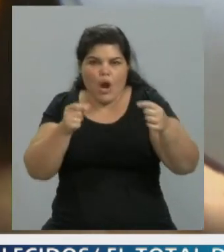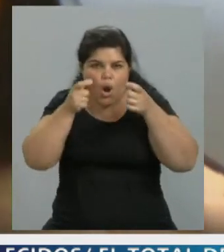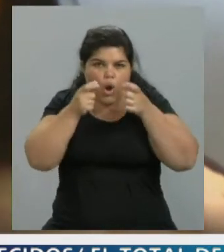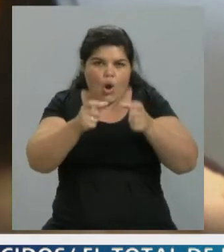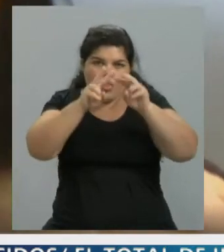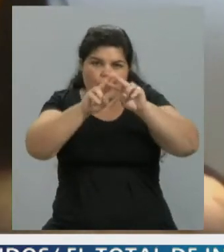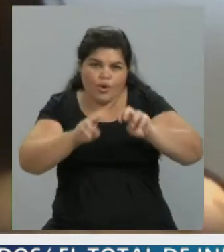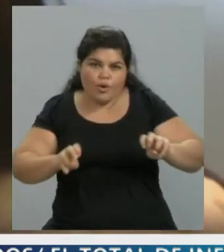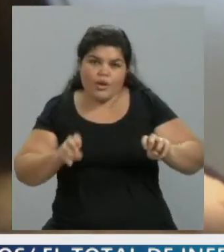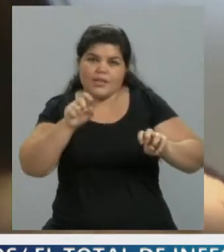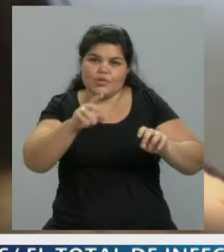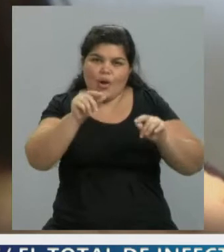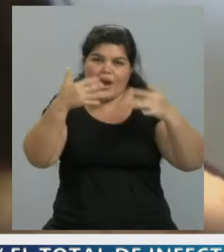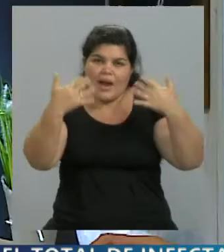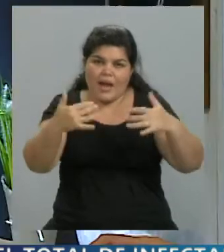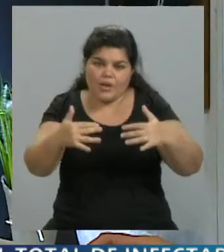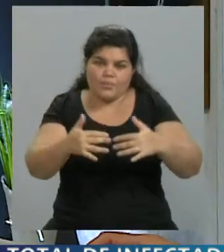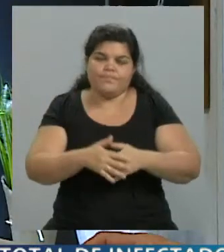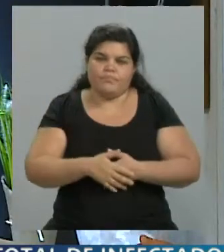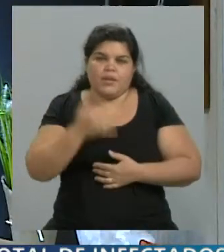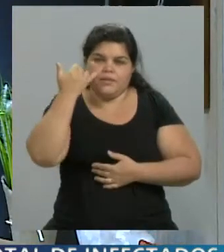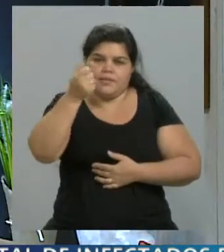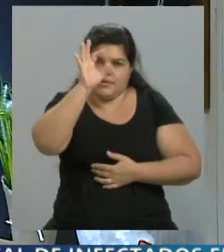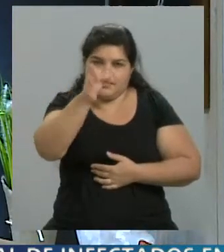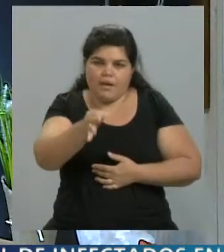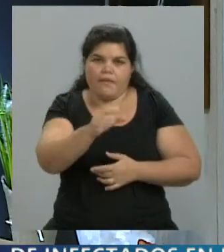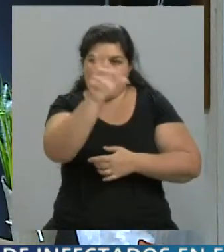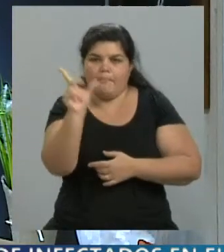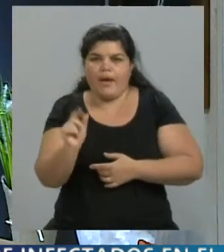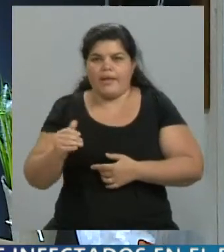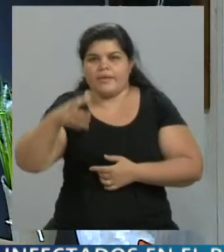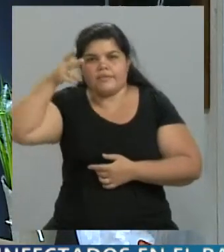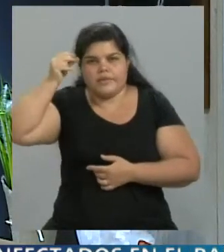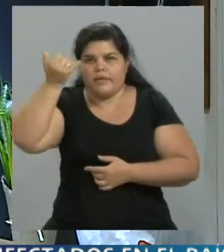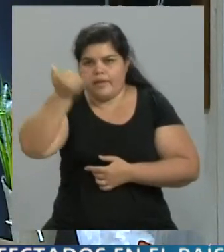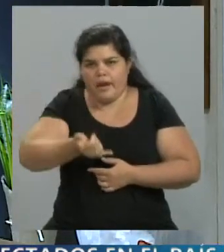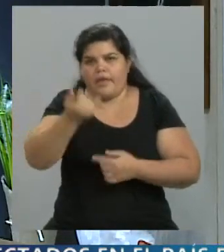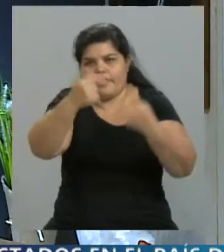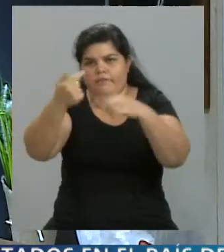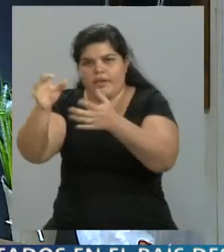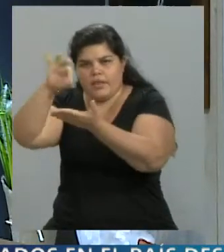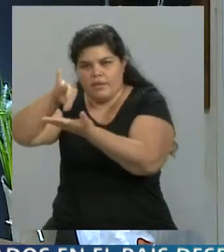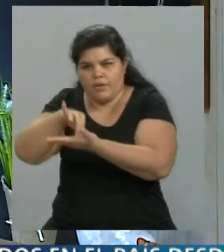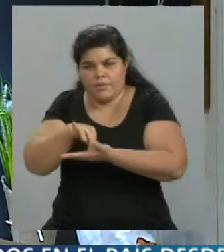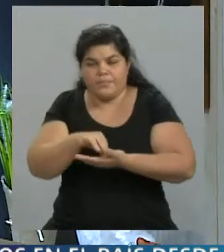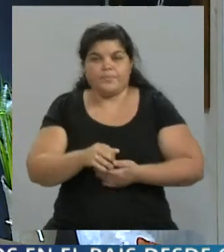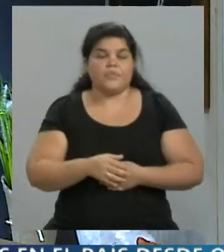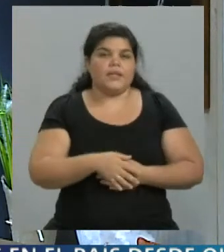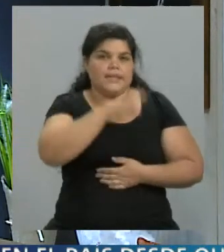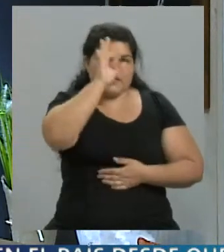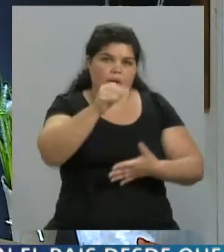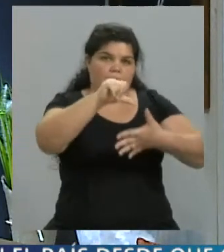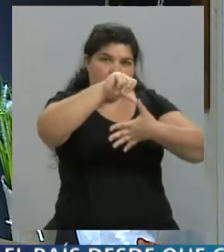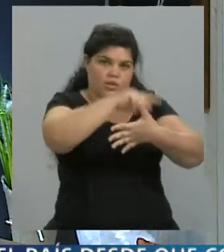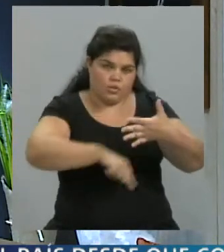sí están presentes en el país. El tema es complicado a la hora de la situación de toda Latinoamérica, porque vimos mala